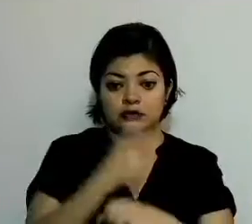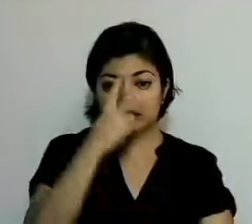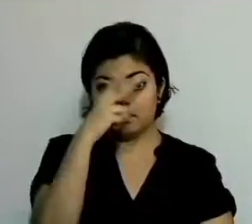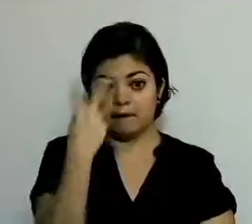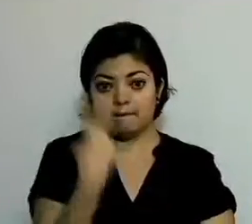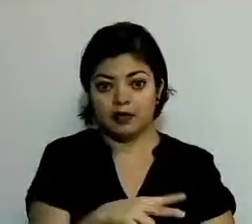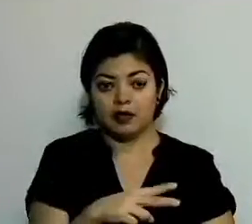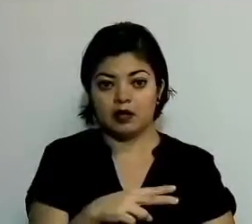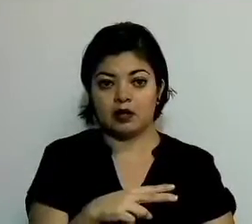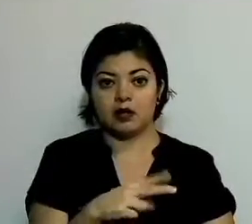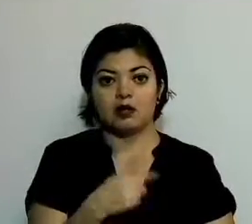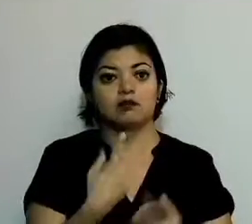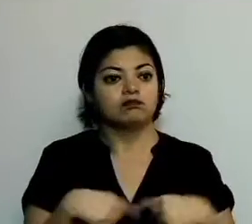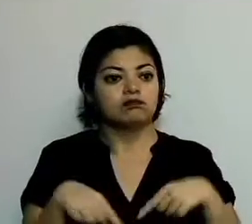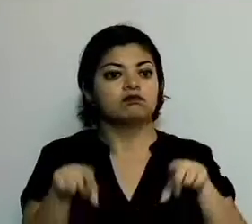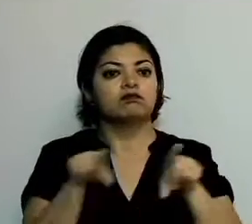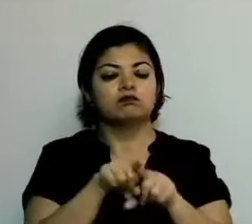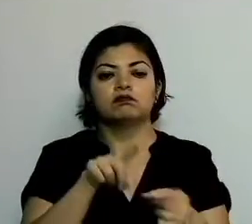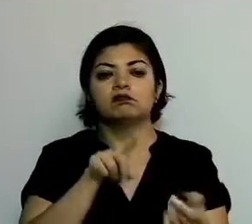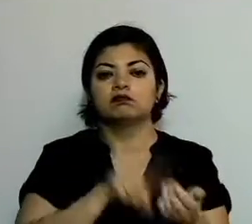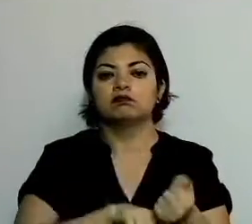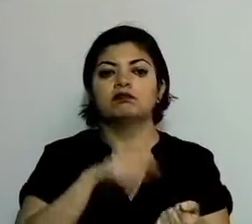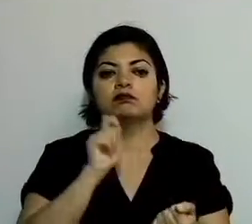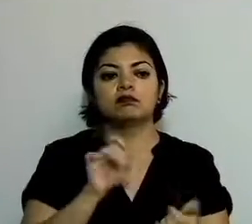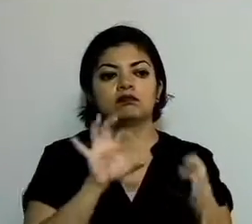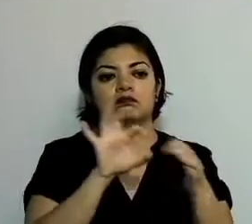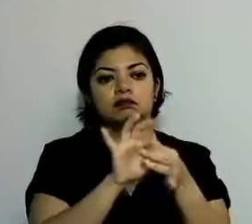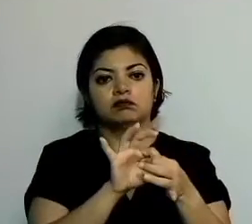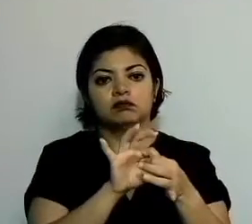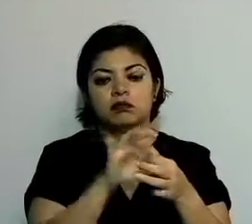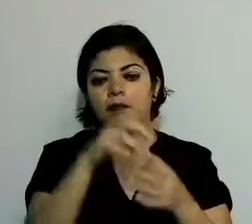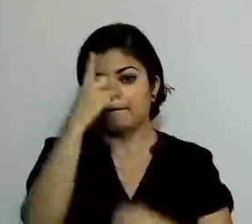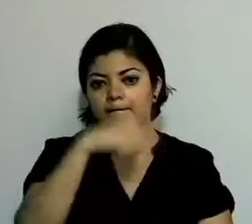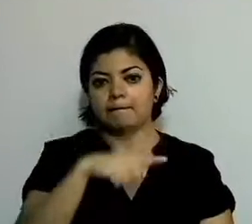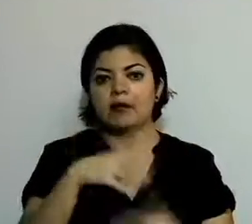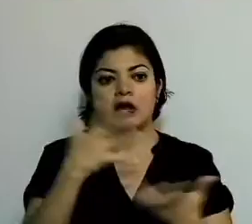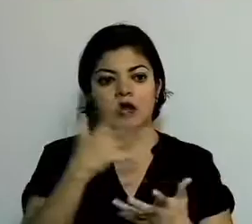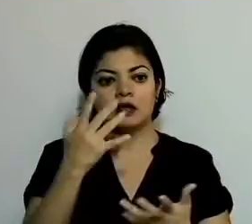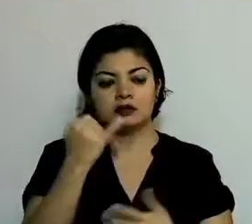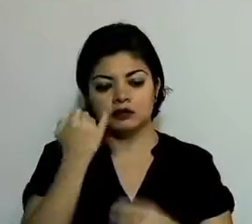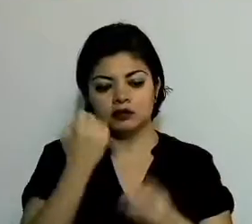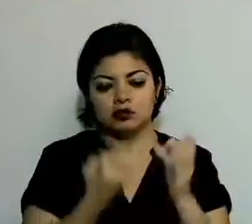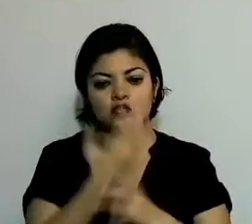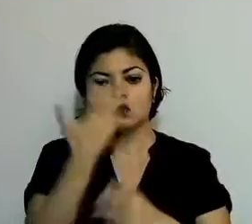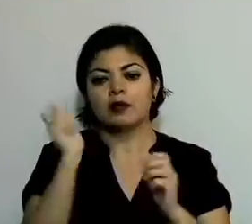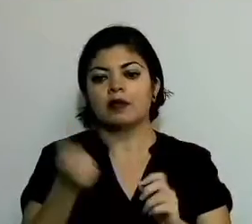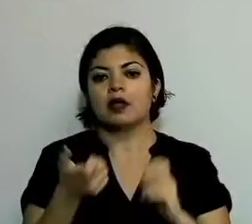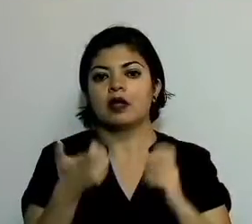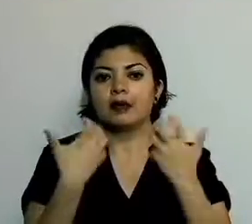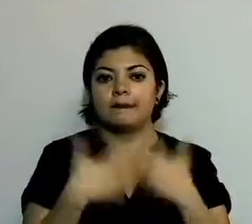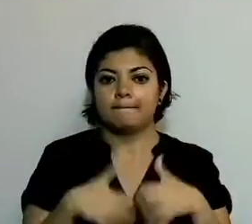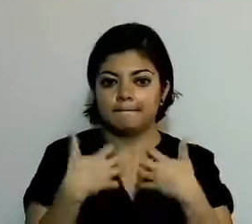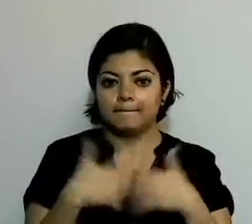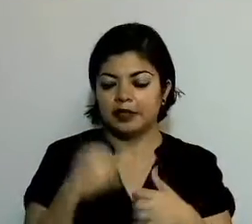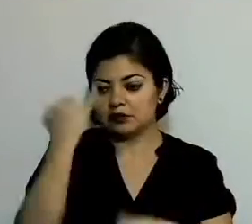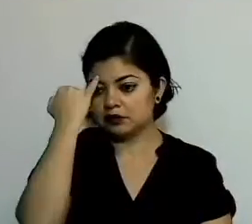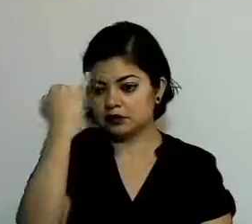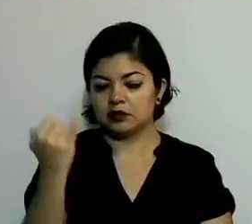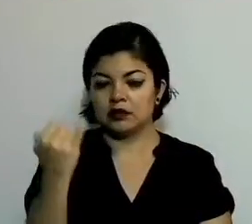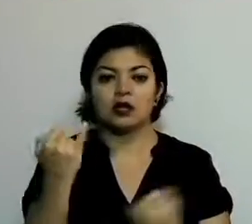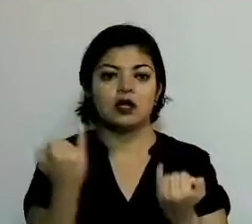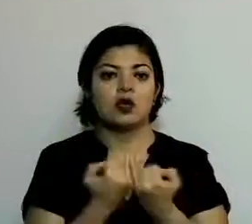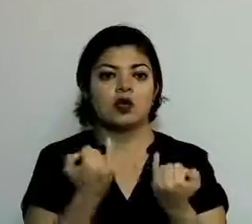se consolide como un aliado estratégico para la creación de nuevas empresas, al igual que para la